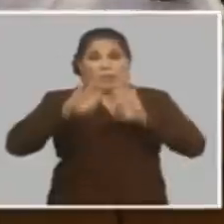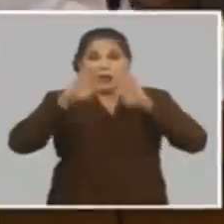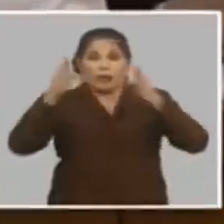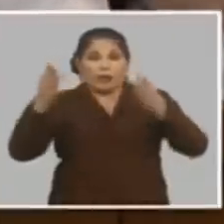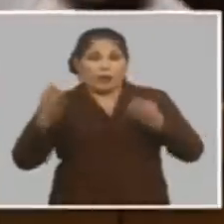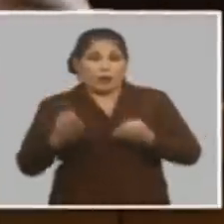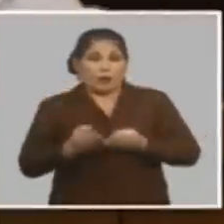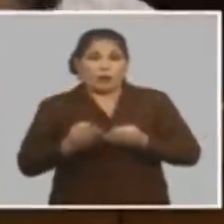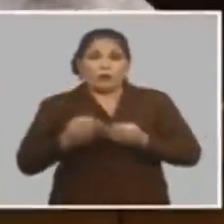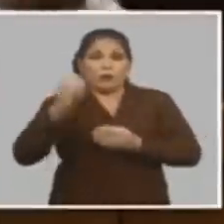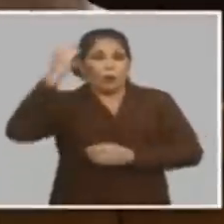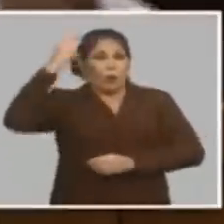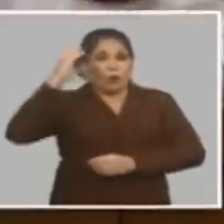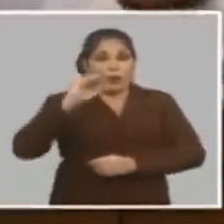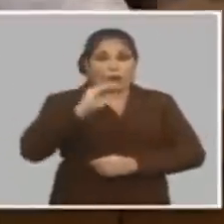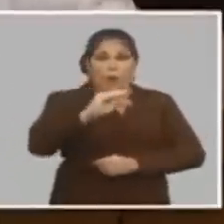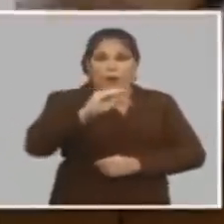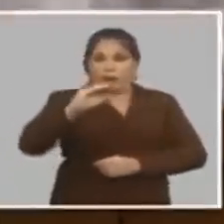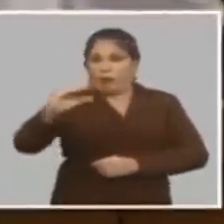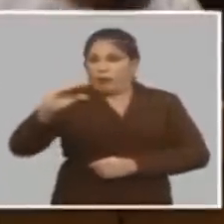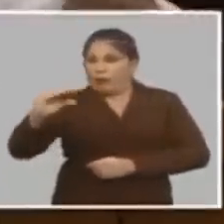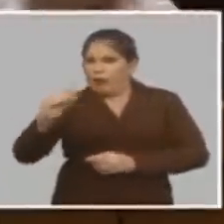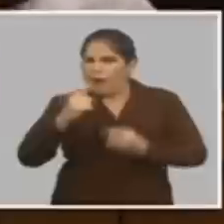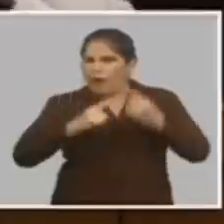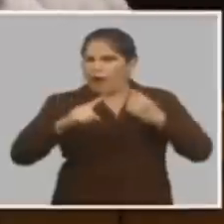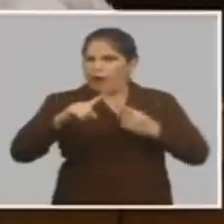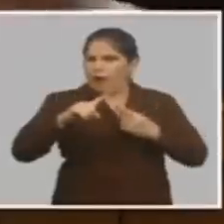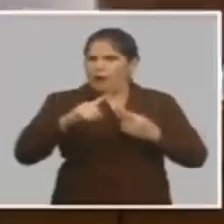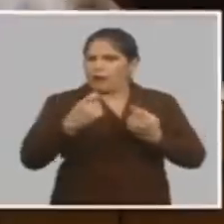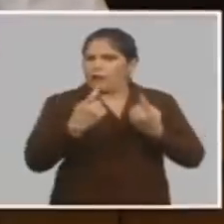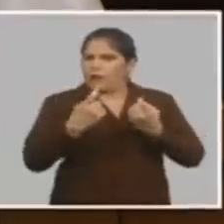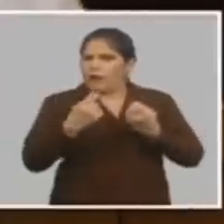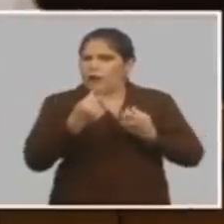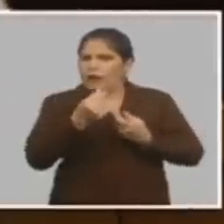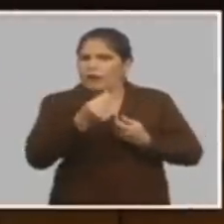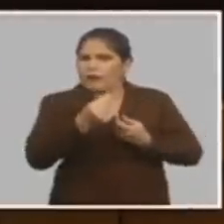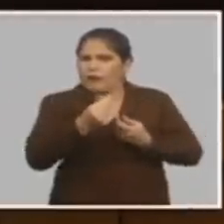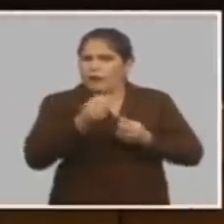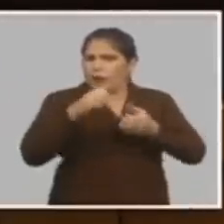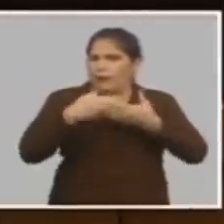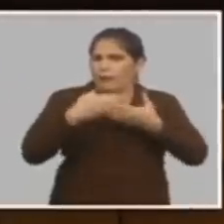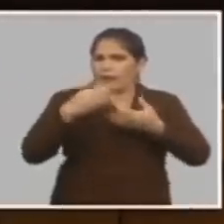mundo presupuesto del estado cubriendo el descalce de las empresas por la devaluación eso no existe